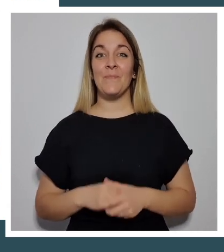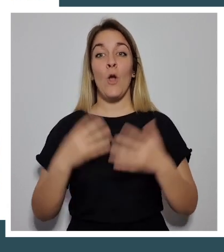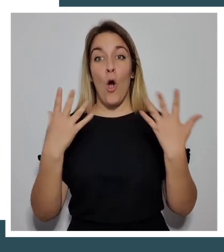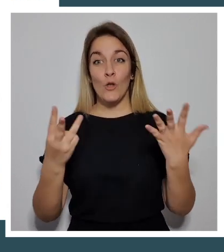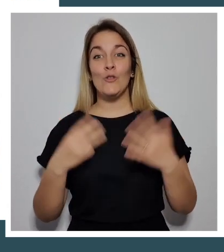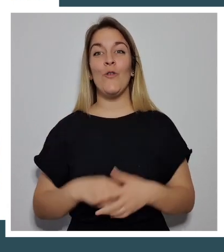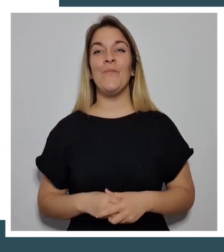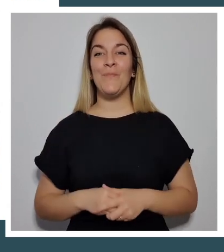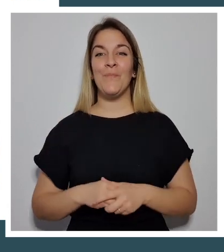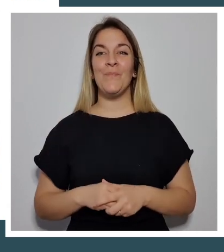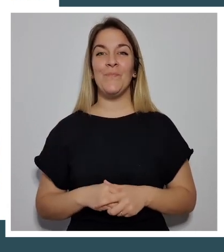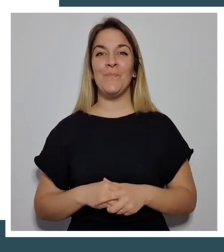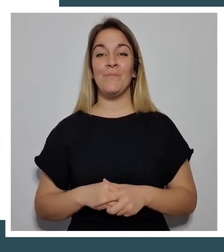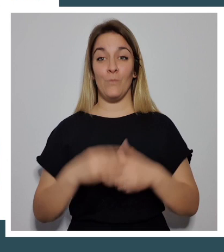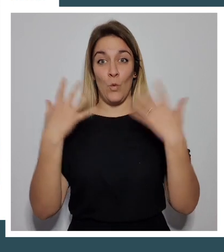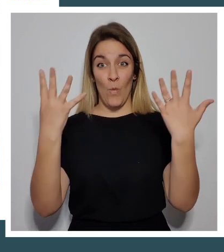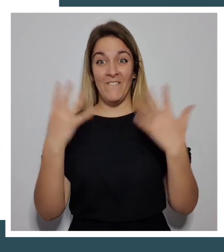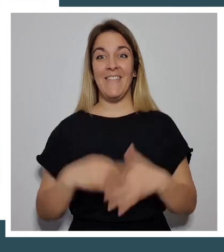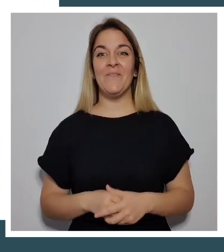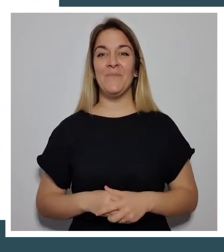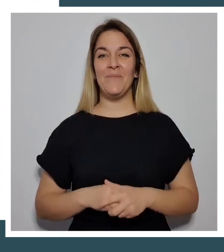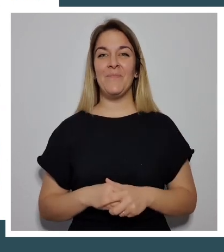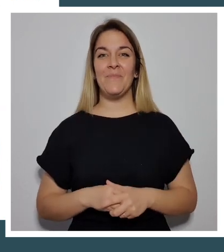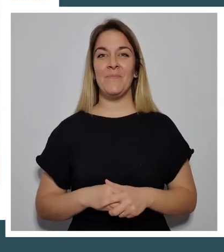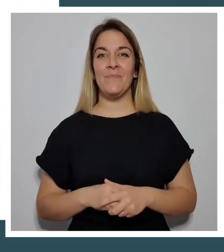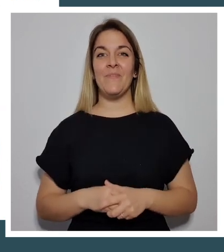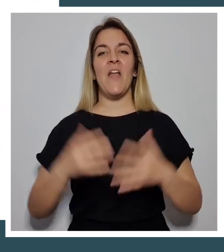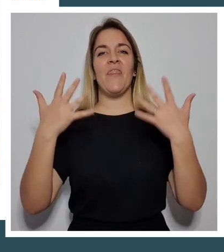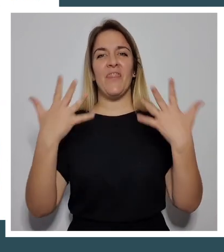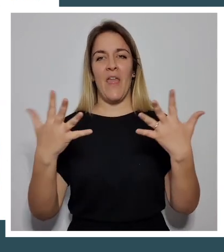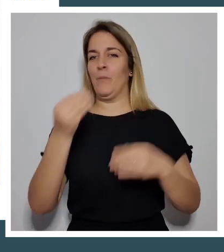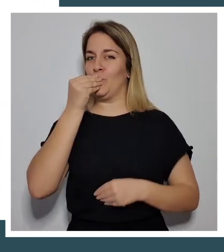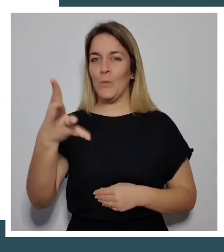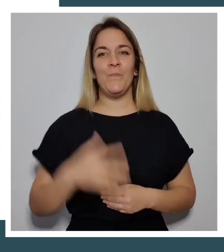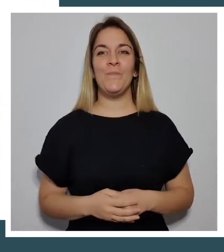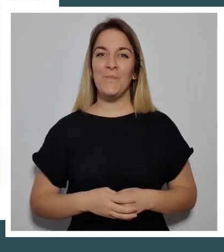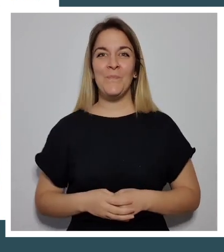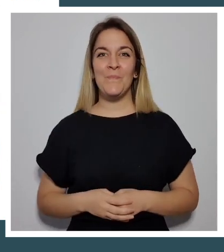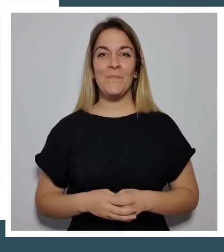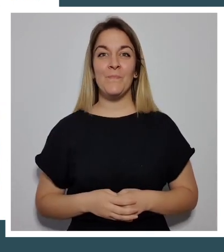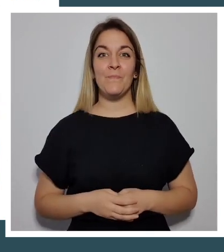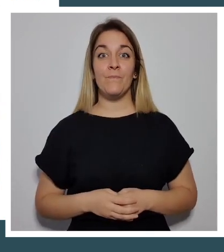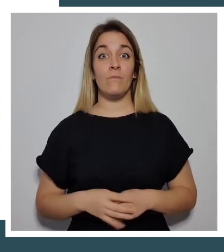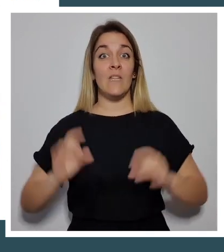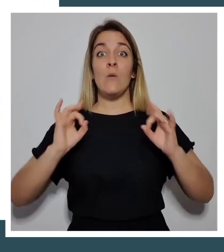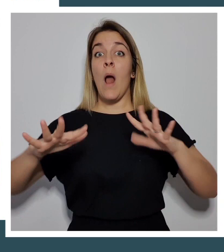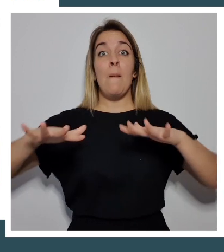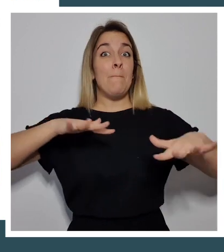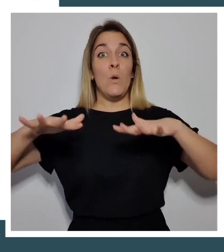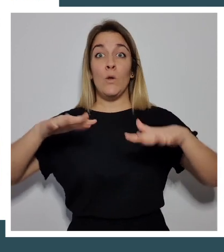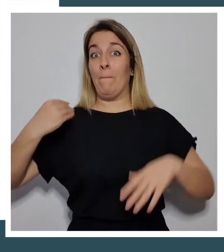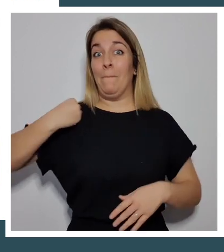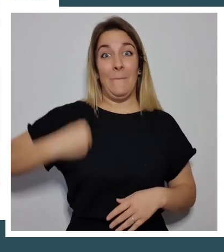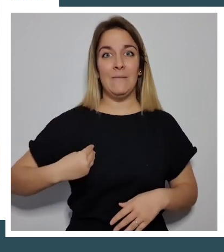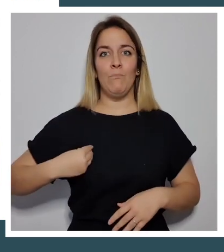8, 9 y 10. Igualmente el mismo movimiento,